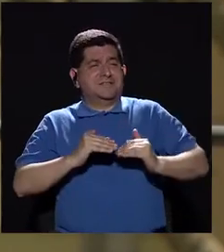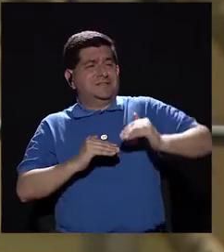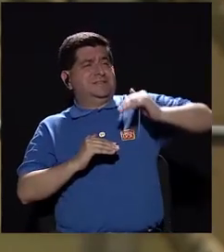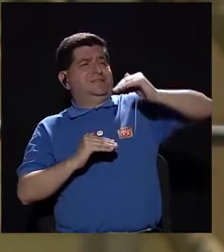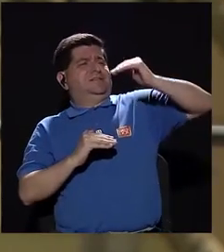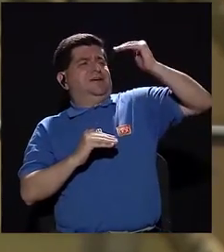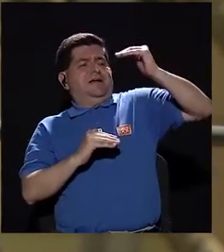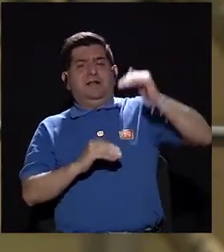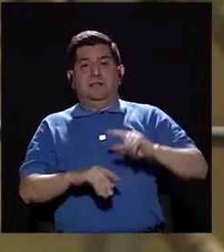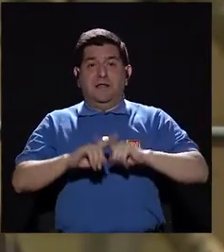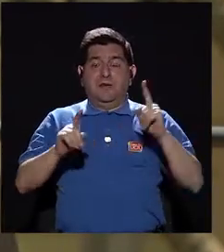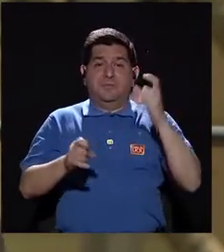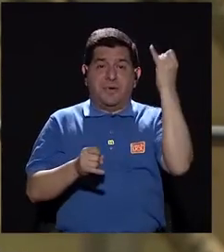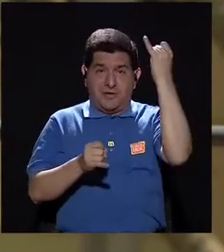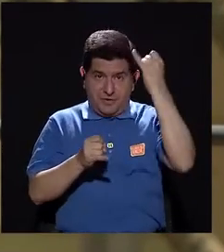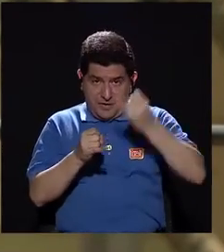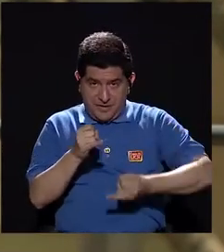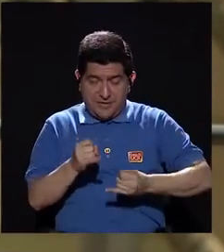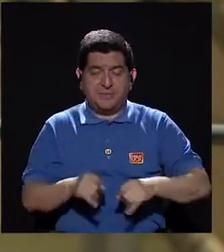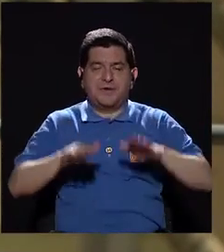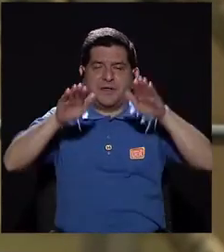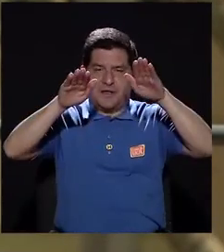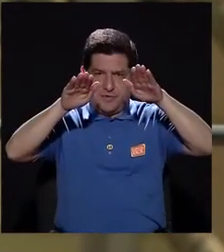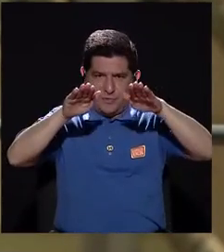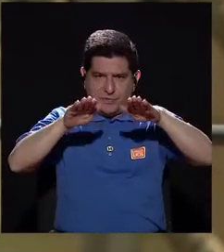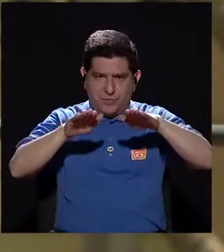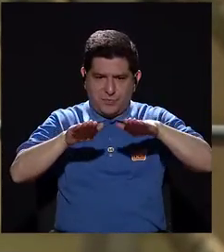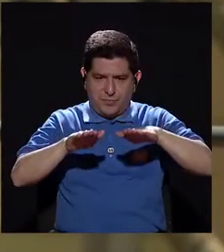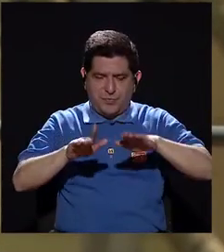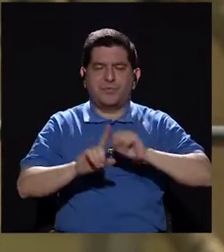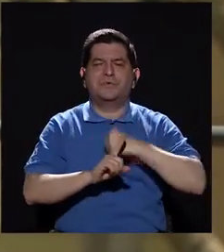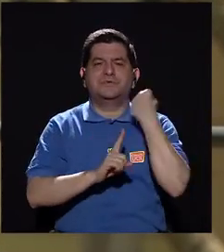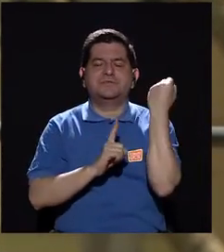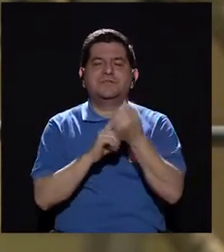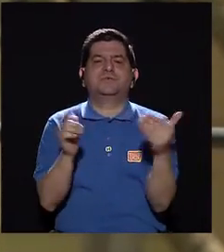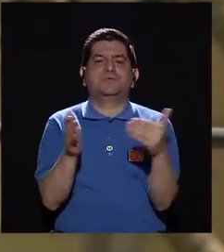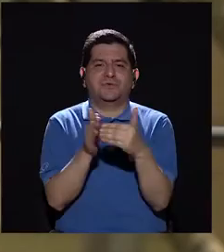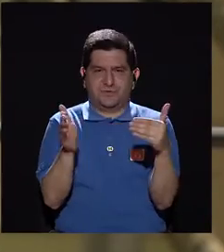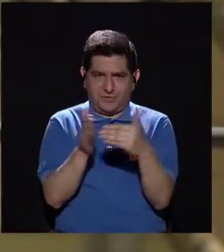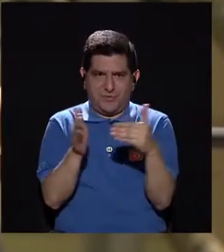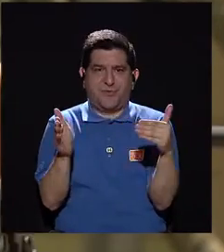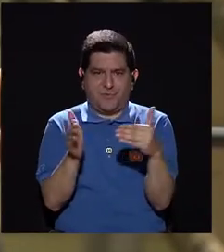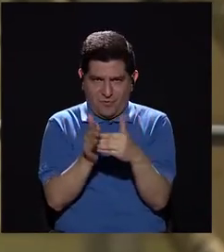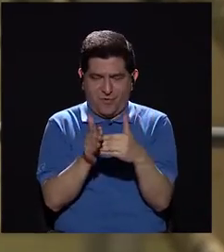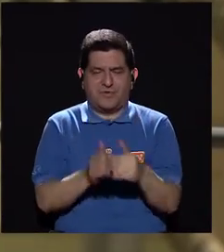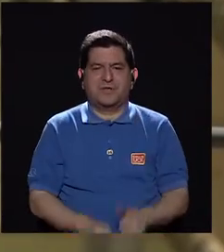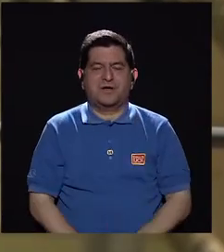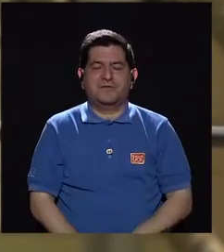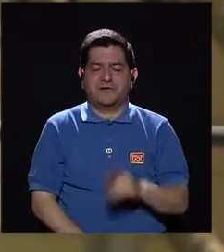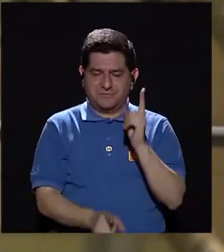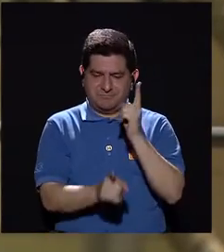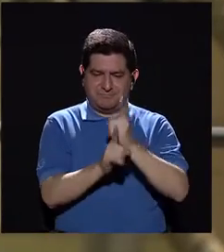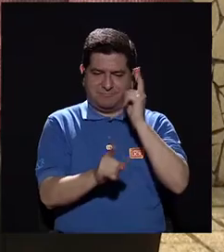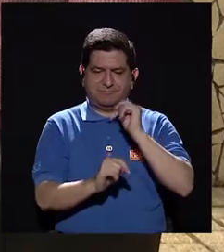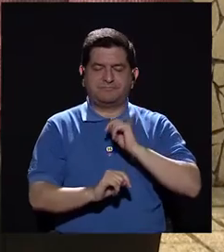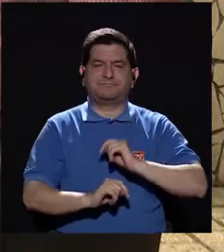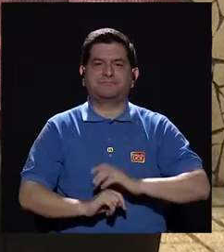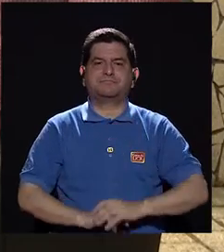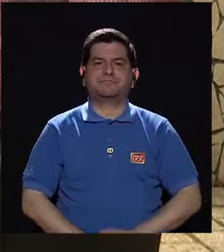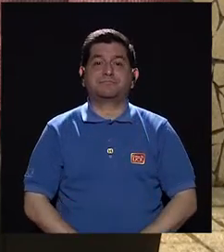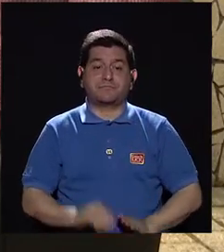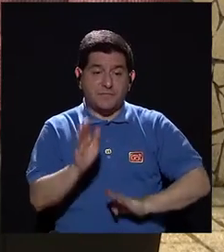risa alta donde se están riendo, pero tenemos que bajarlo, tenemos que llevarlos a un estado otra vez, digamos, óptimo.